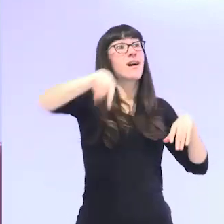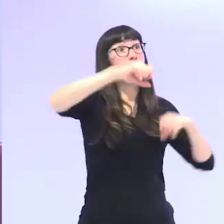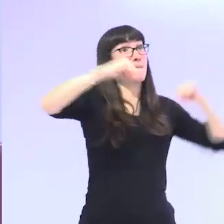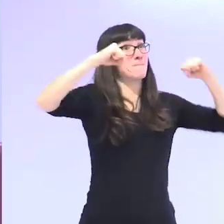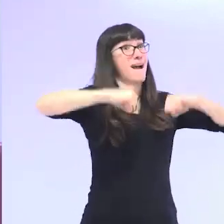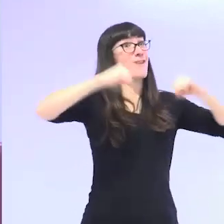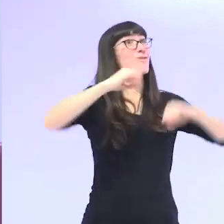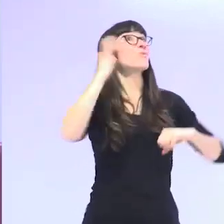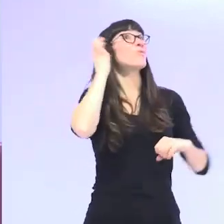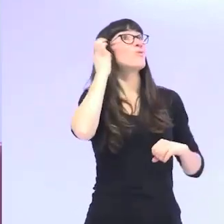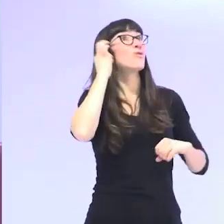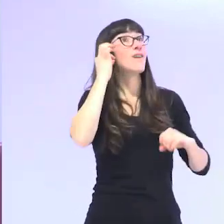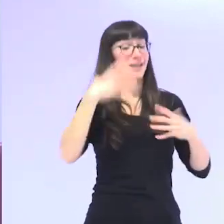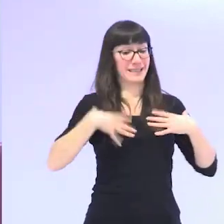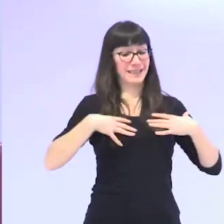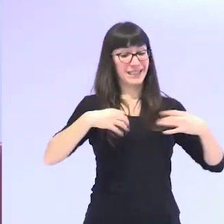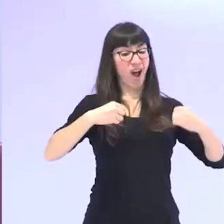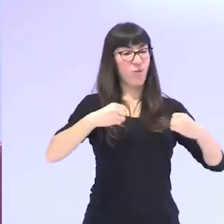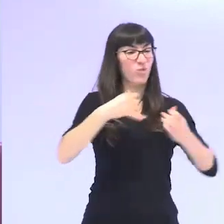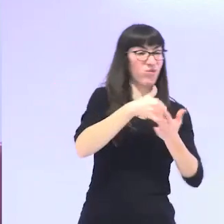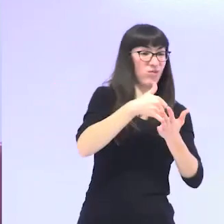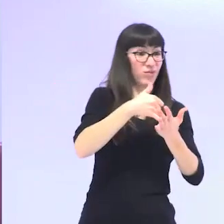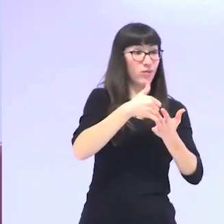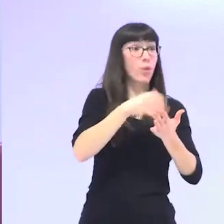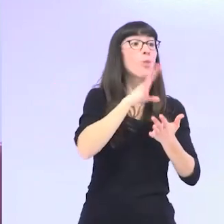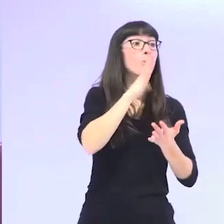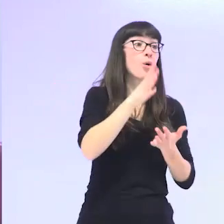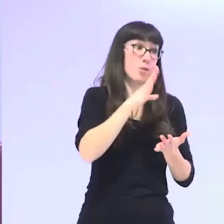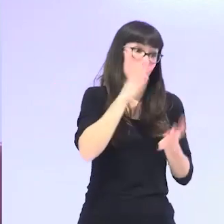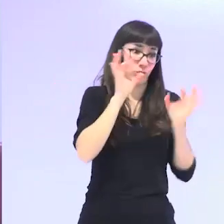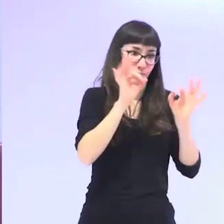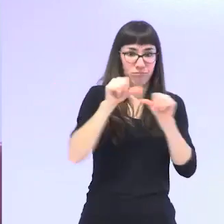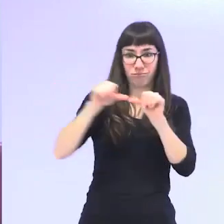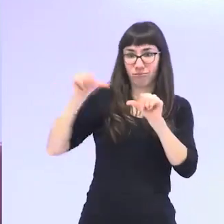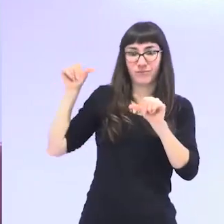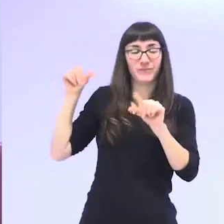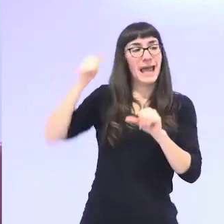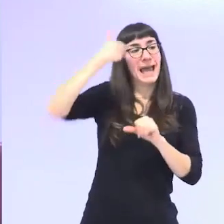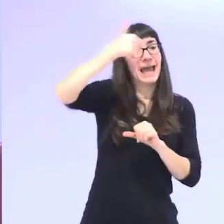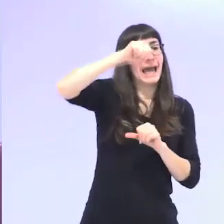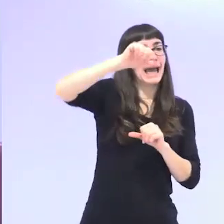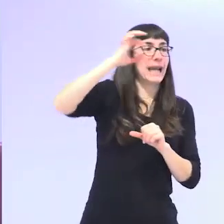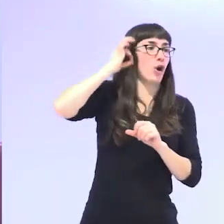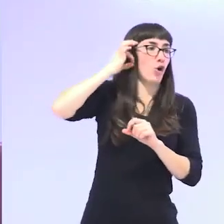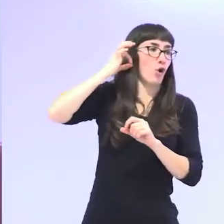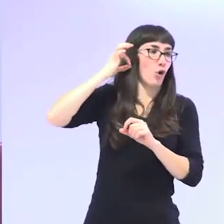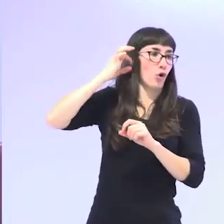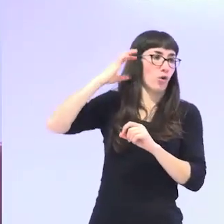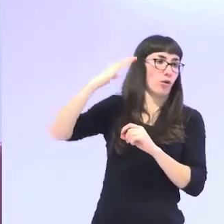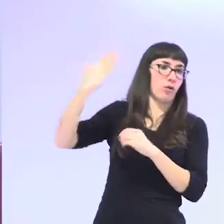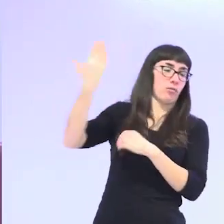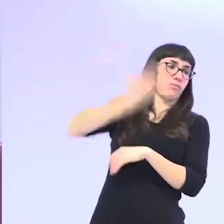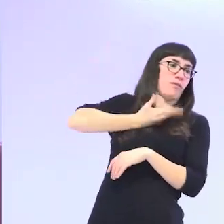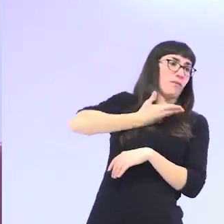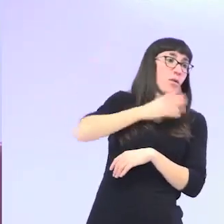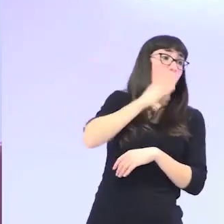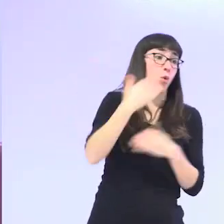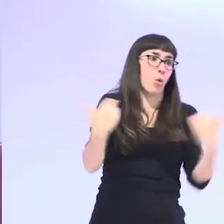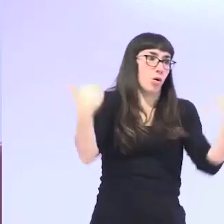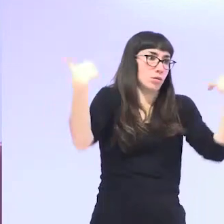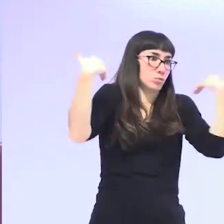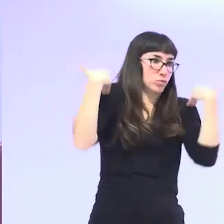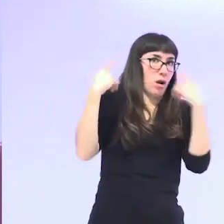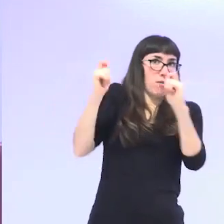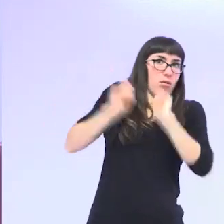mujeres es fundamentalmente por una construcción de género porque estamos sobrecargadas de responsabilidad de